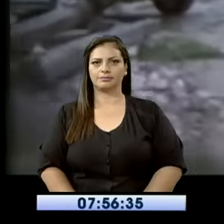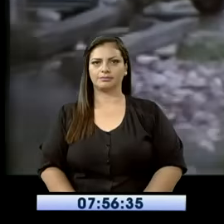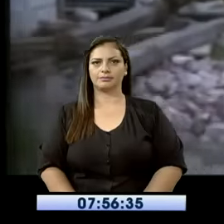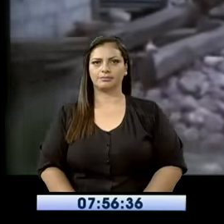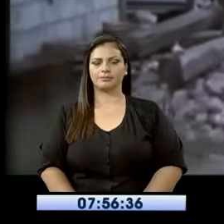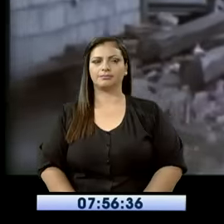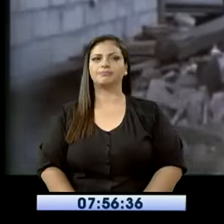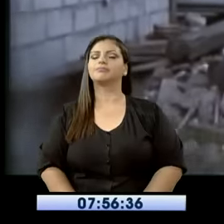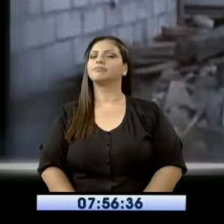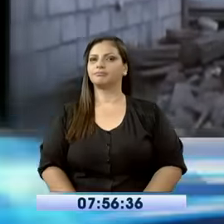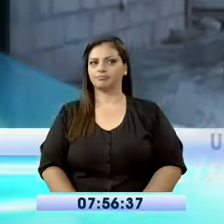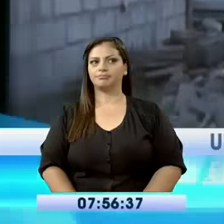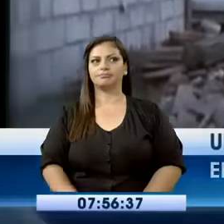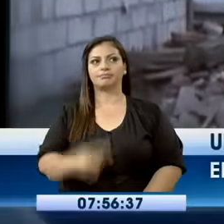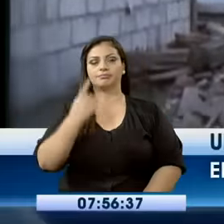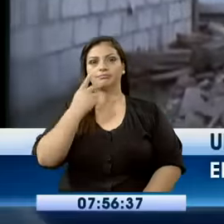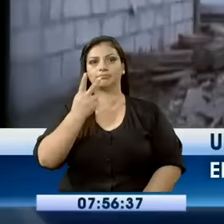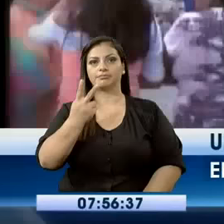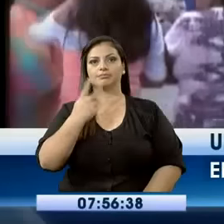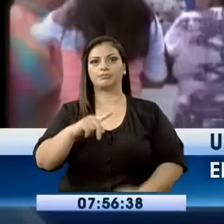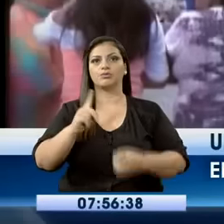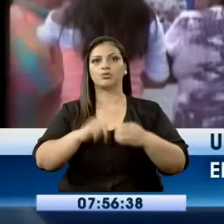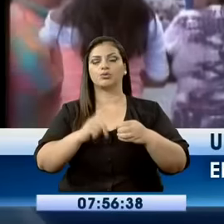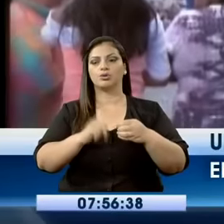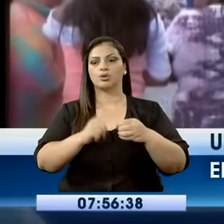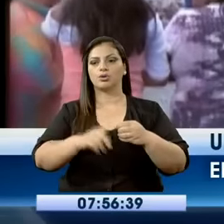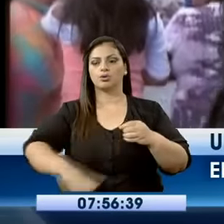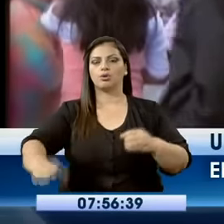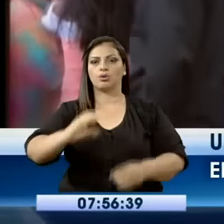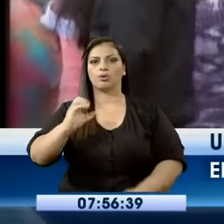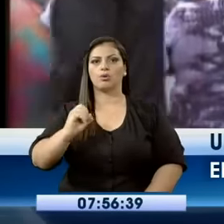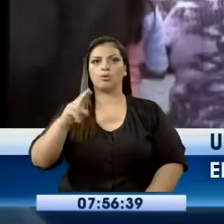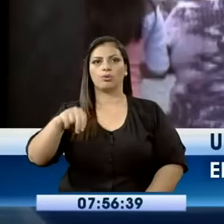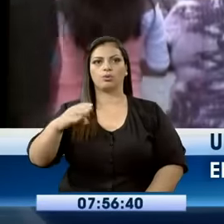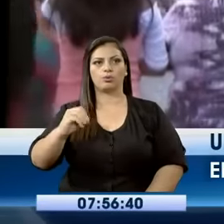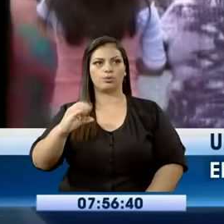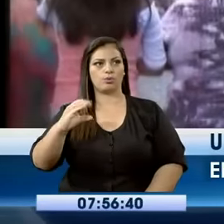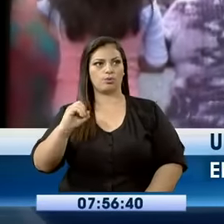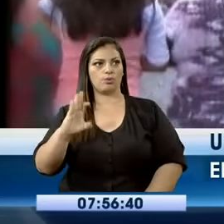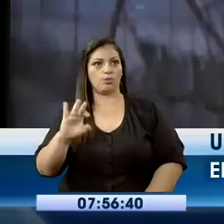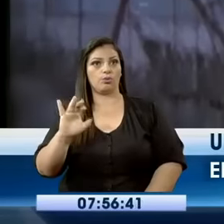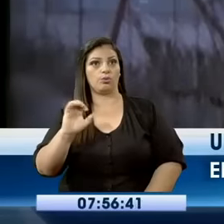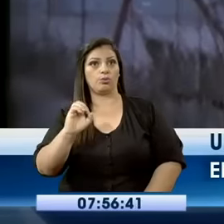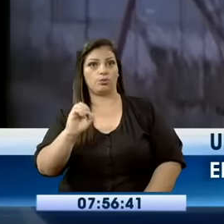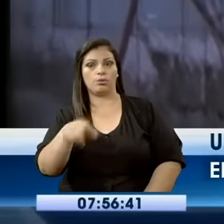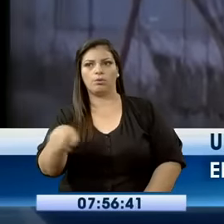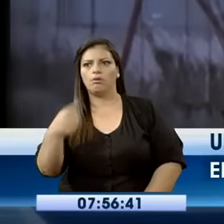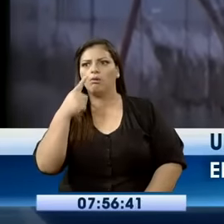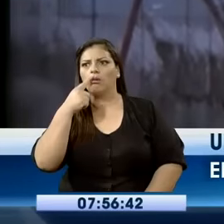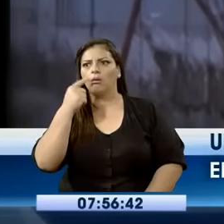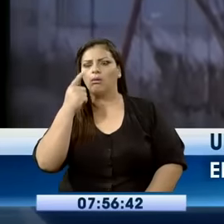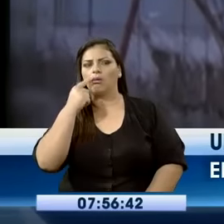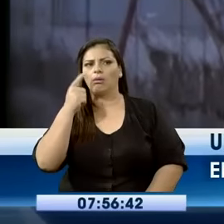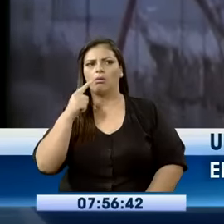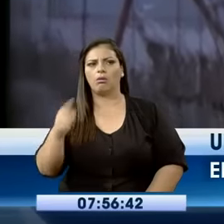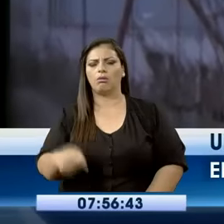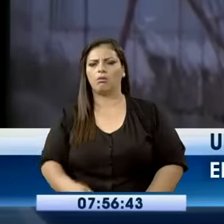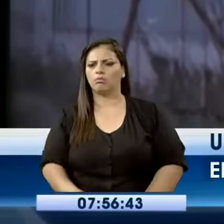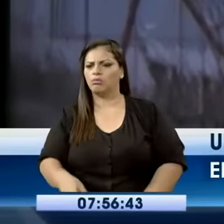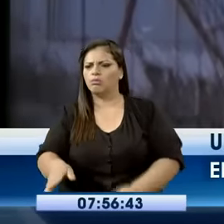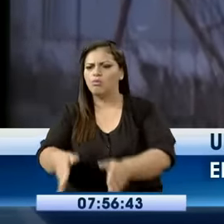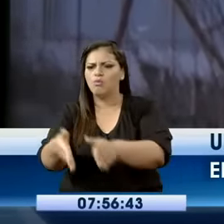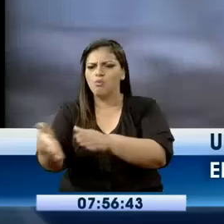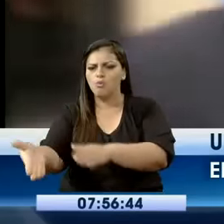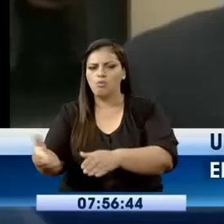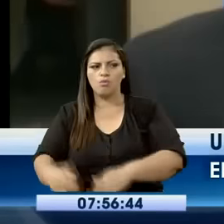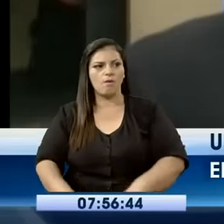El propietario de una gallera ubicada en Conocoto fue encontrado recostado sobre su cama cubierto por unas cobijas y una almohada con huellas de haber sido